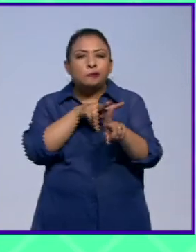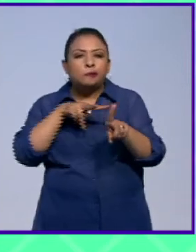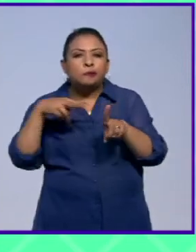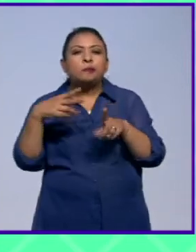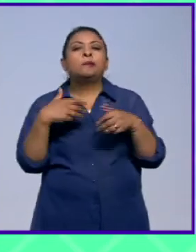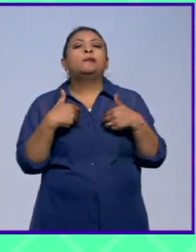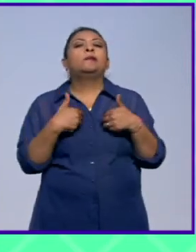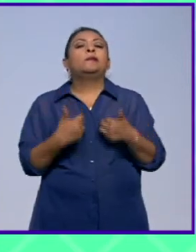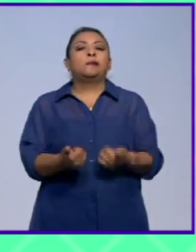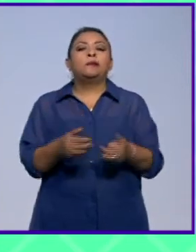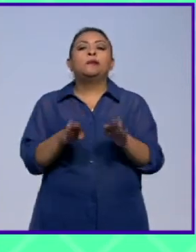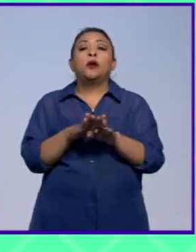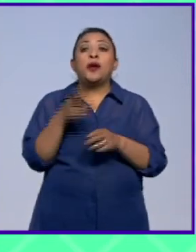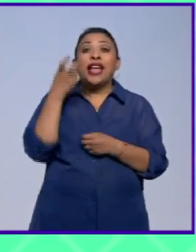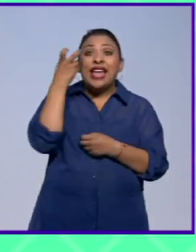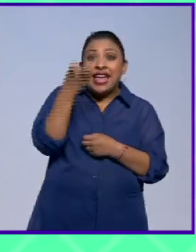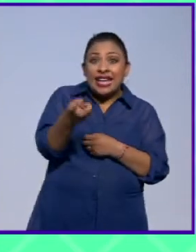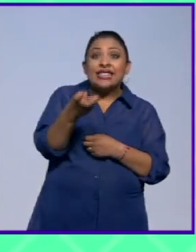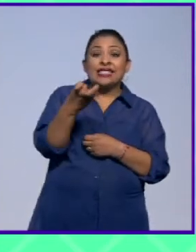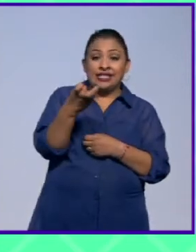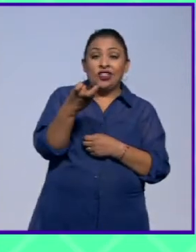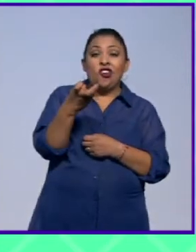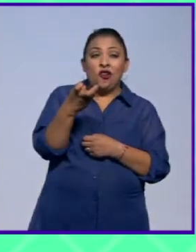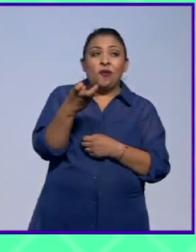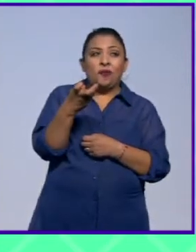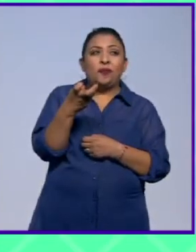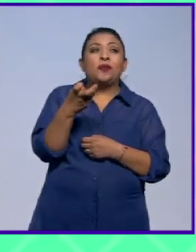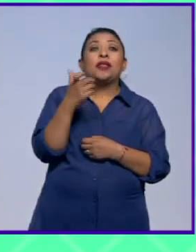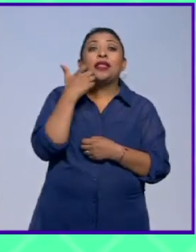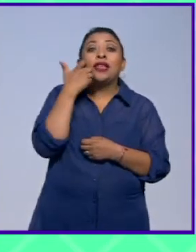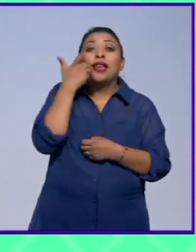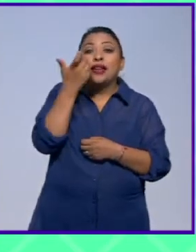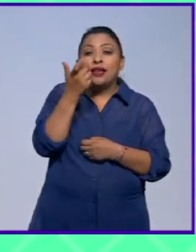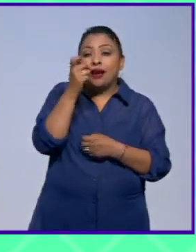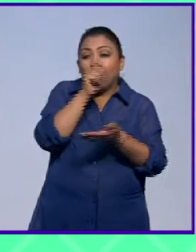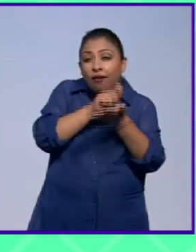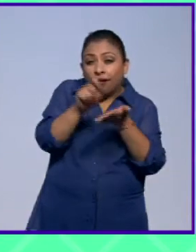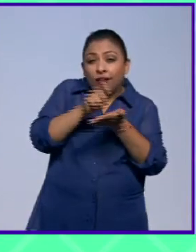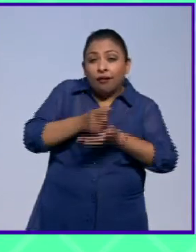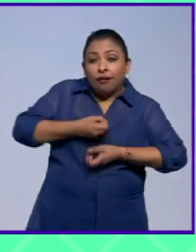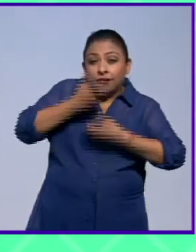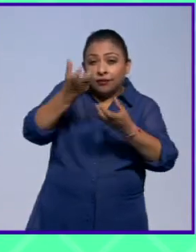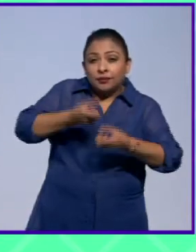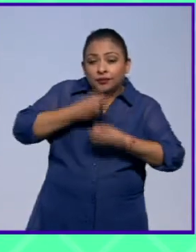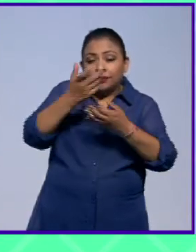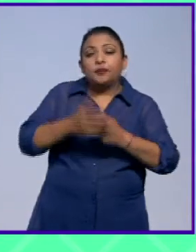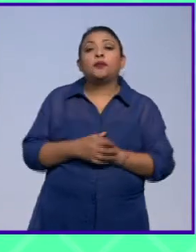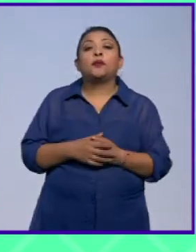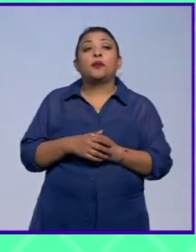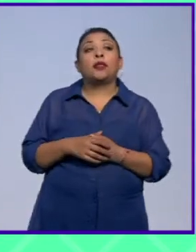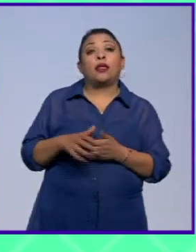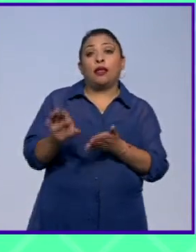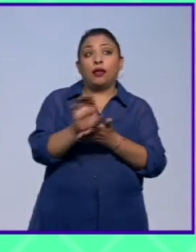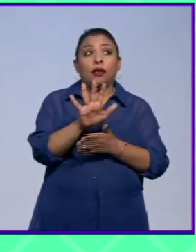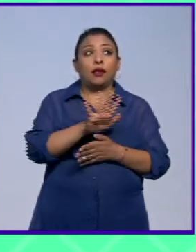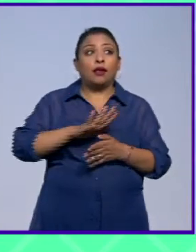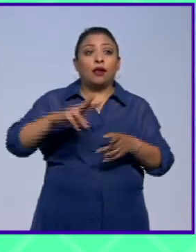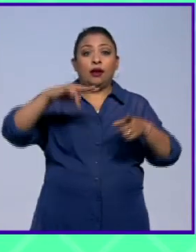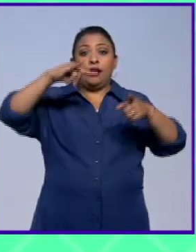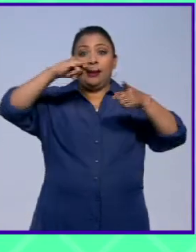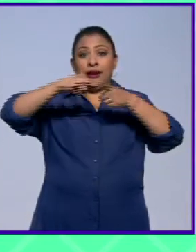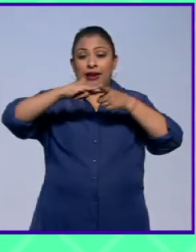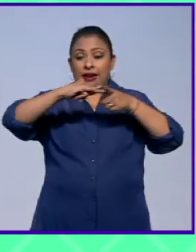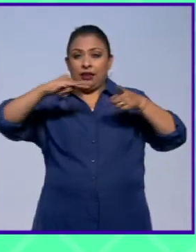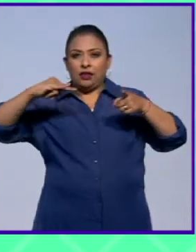está entendiendo que eso es lo que él quería escribir y decir el escenario era un rectángulo que